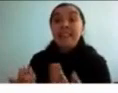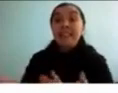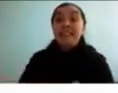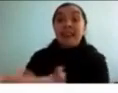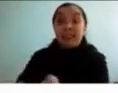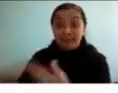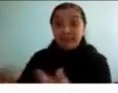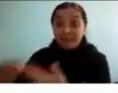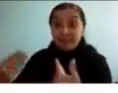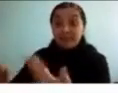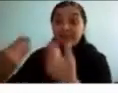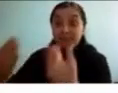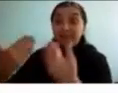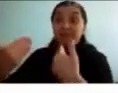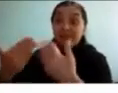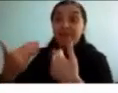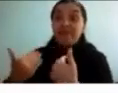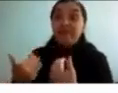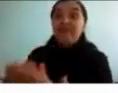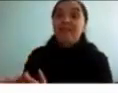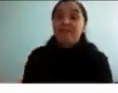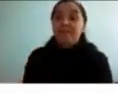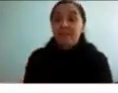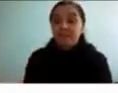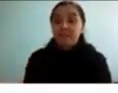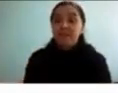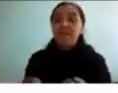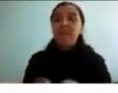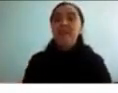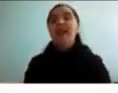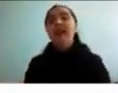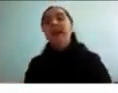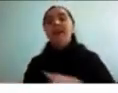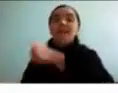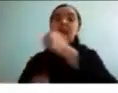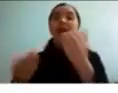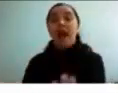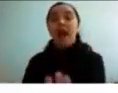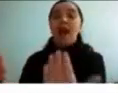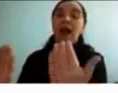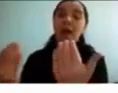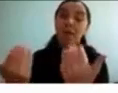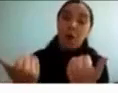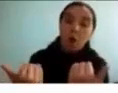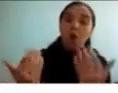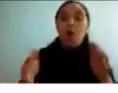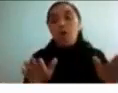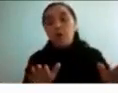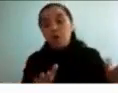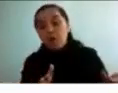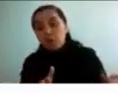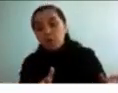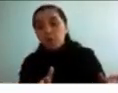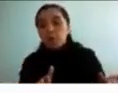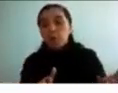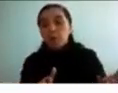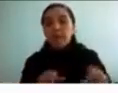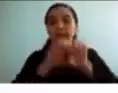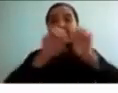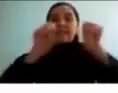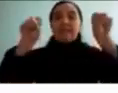es donde entran todos los apoyos y todos los sistemas de economía de fichas